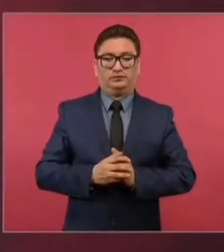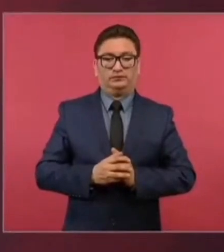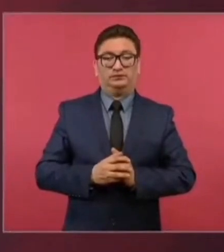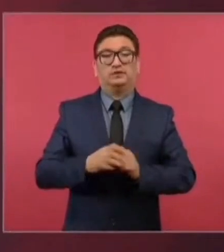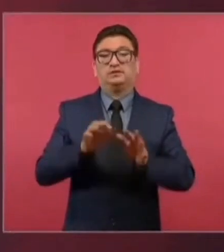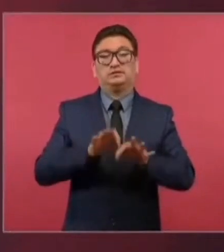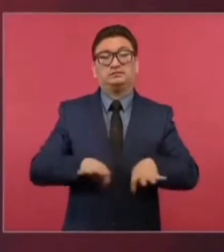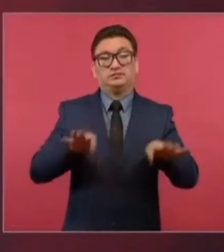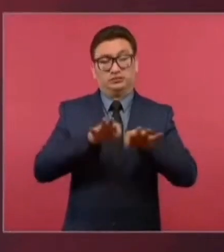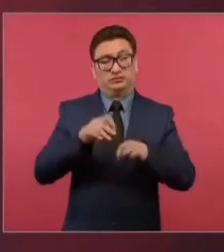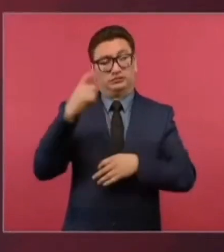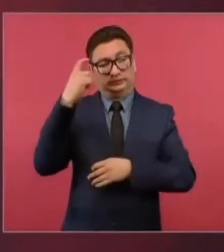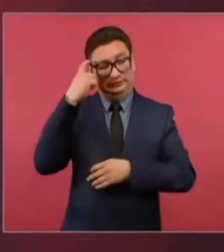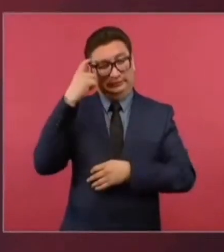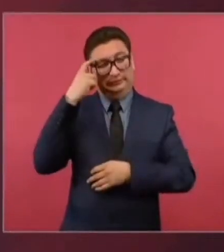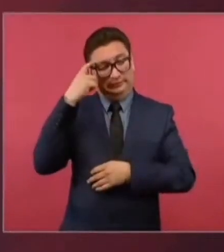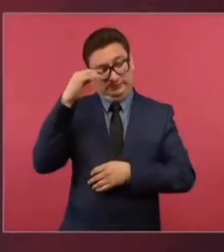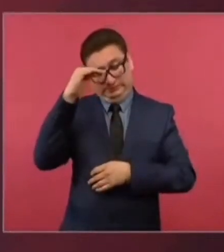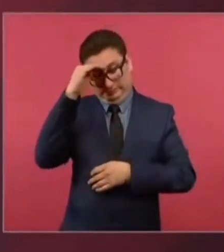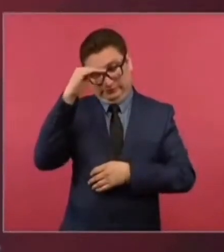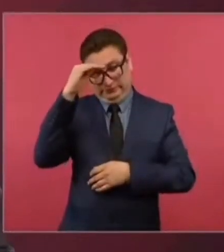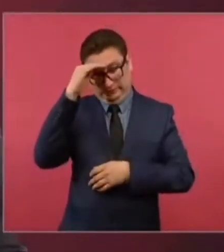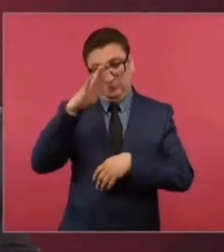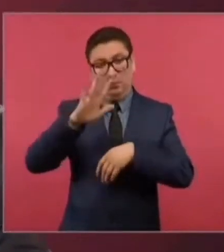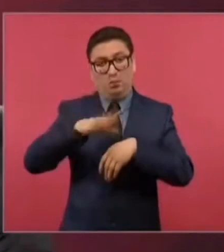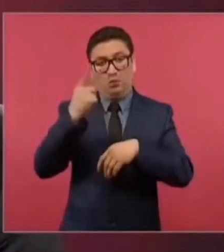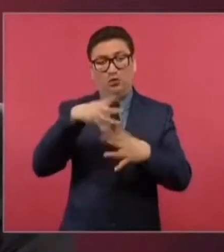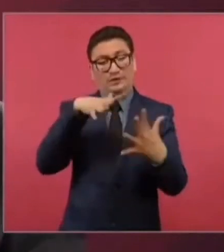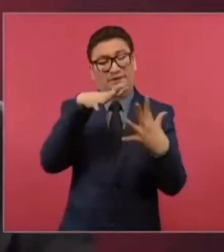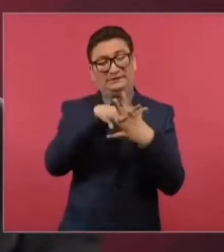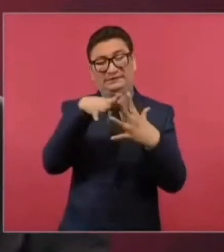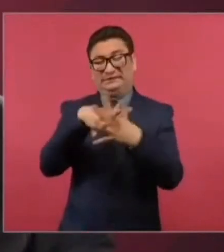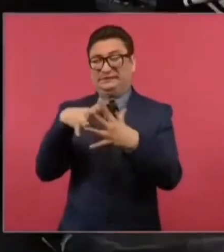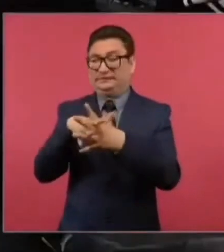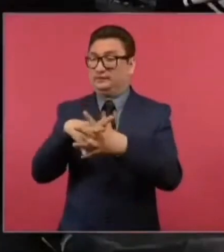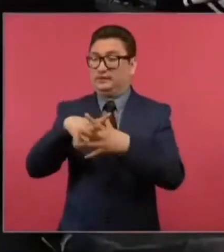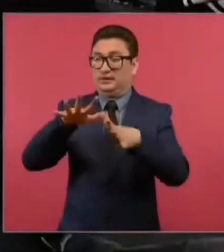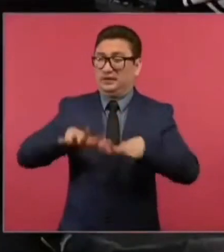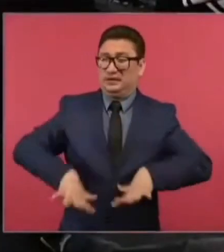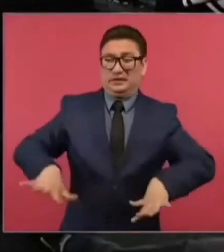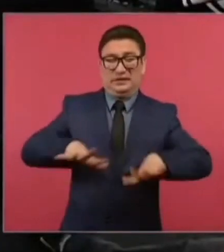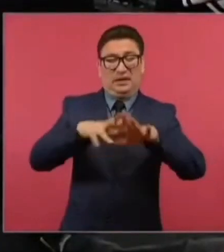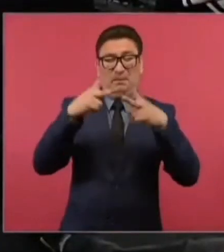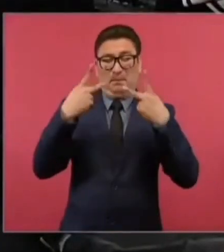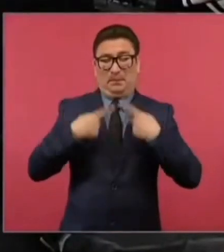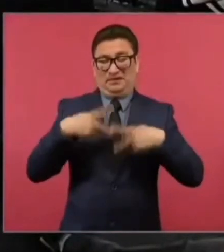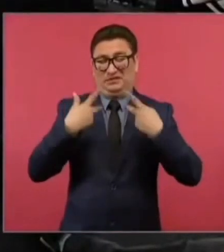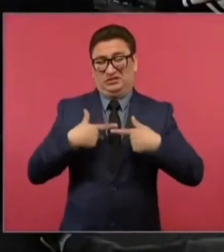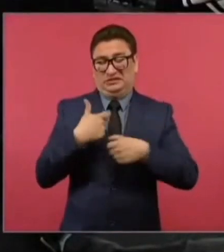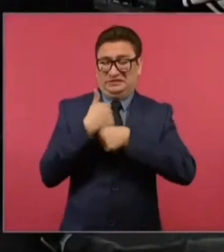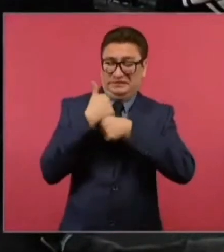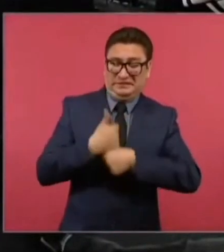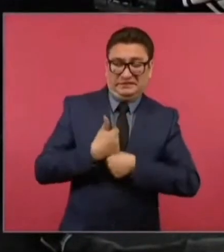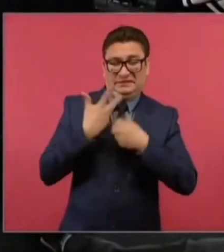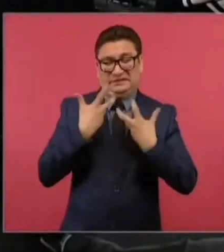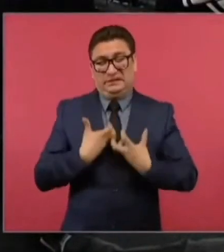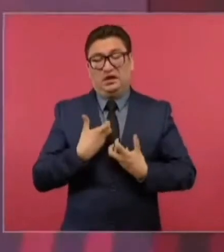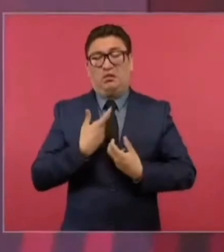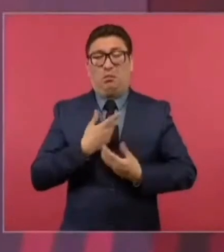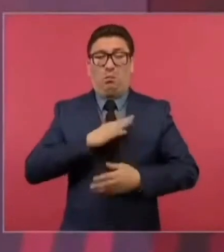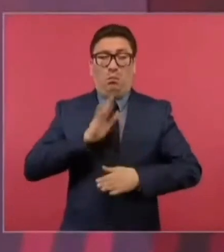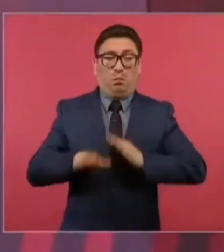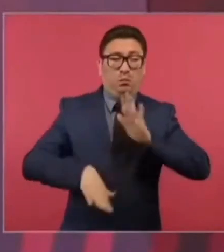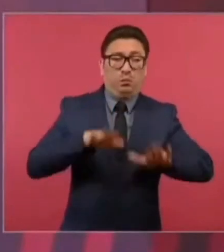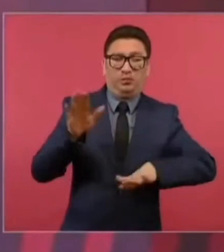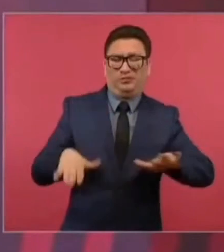Sufre mucho la gente. Son pérdidas de vidas humanas y lo único que